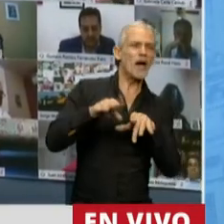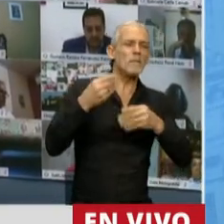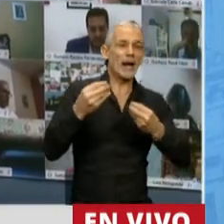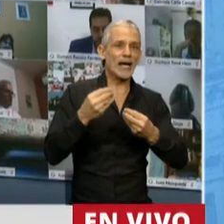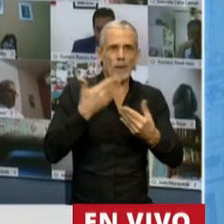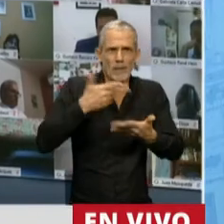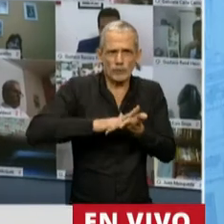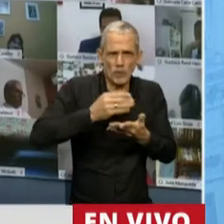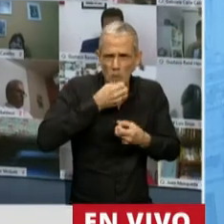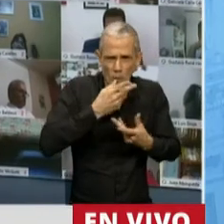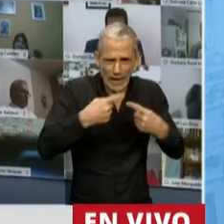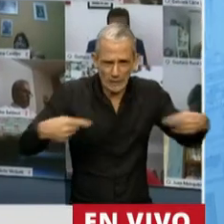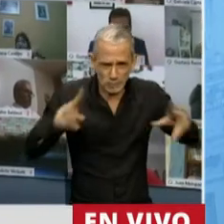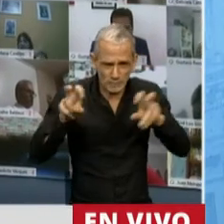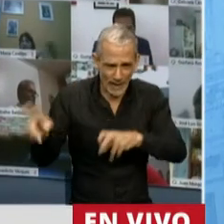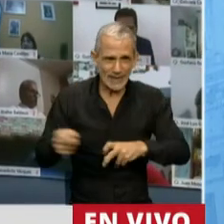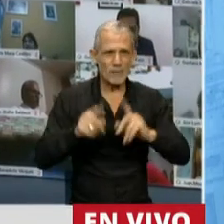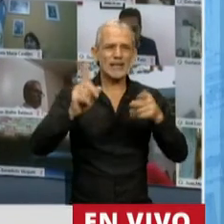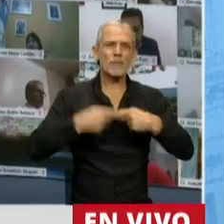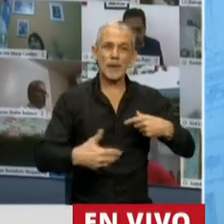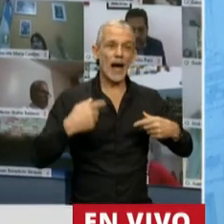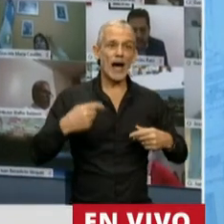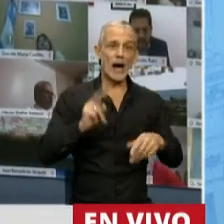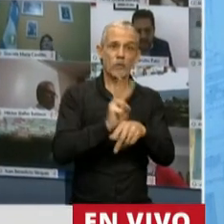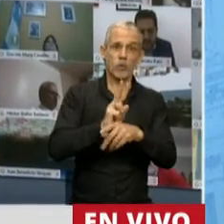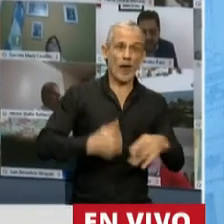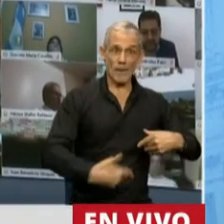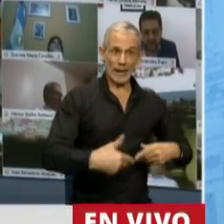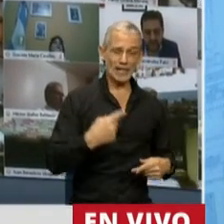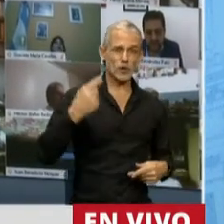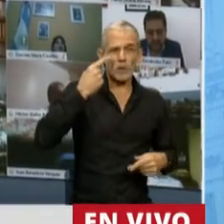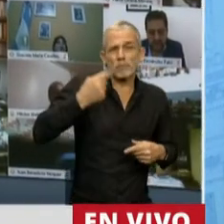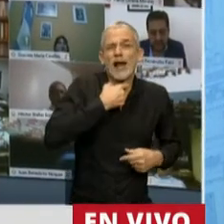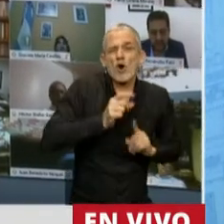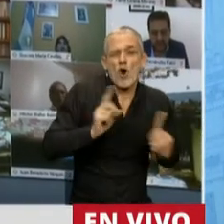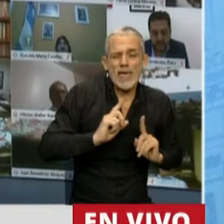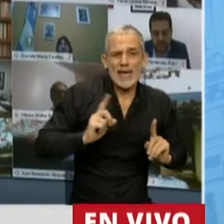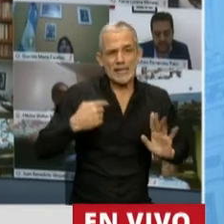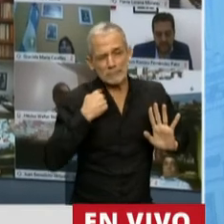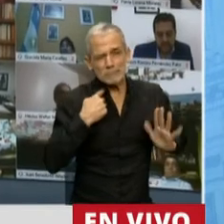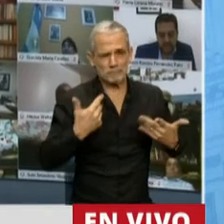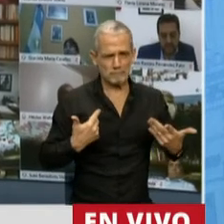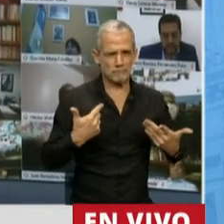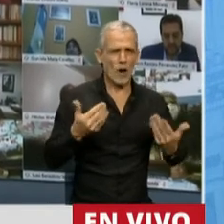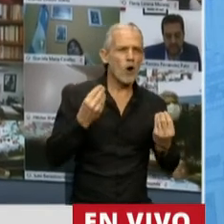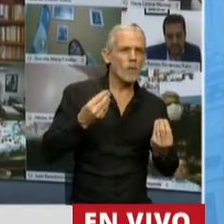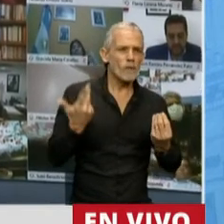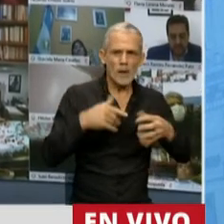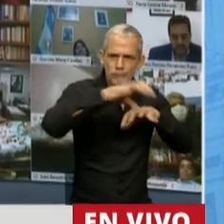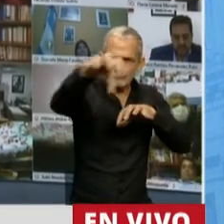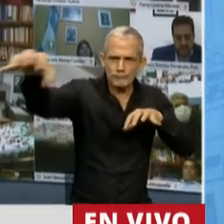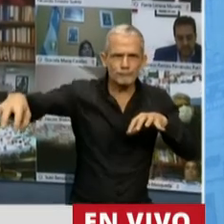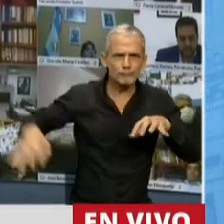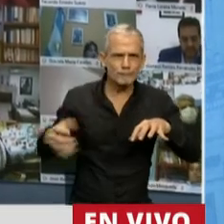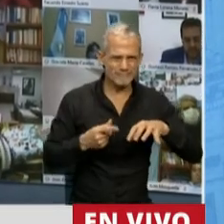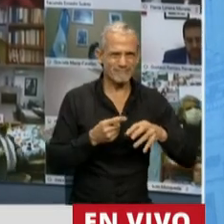También creamos el programa ENIA, Prevención del Embarazo No Intencional Adolescente, donde a través de información y acciones también interjurisdiccionales, lo cual es